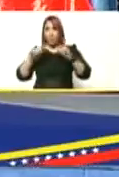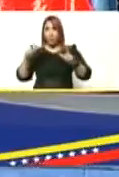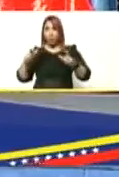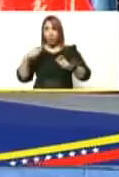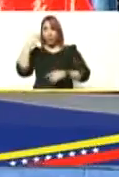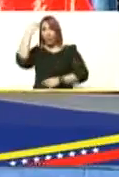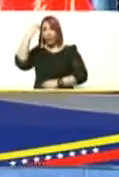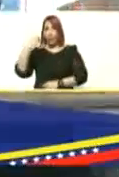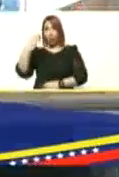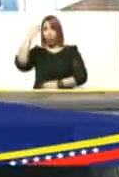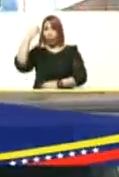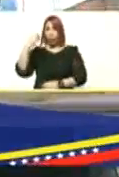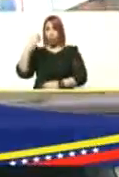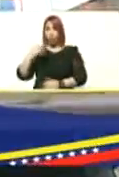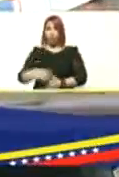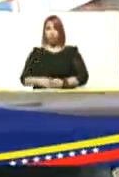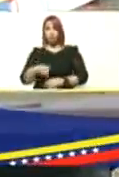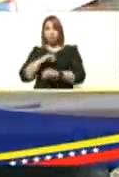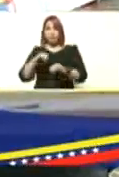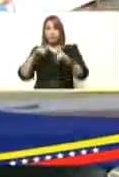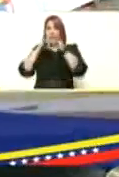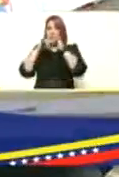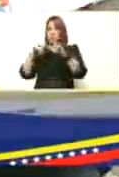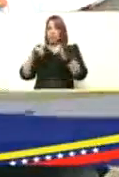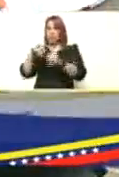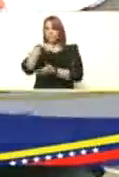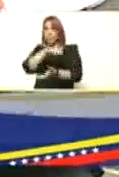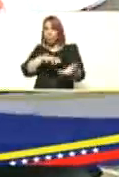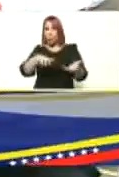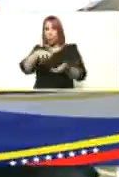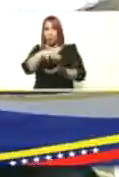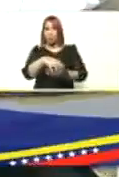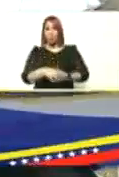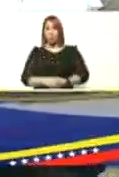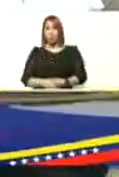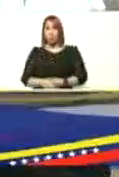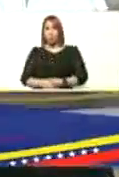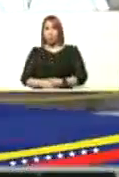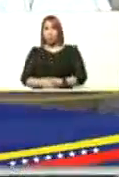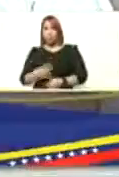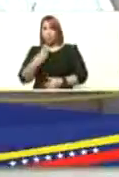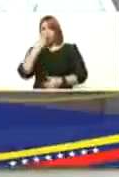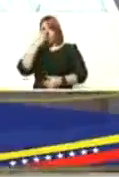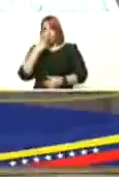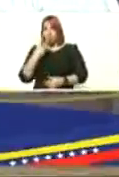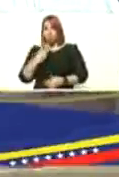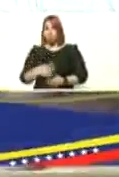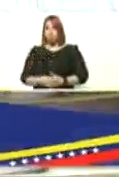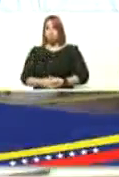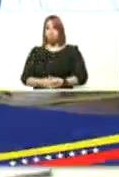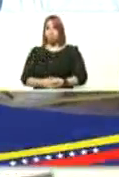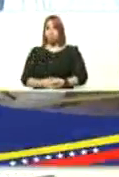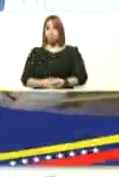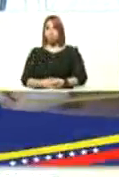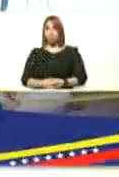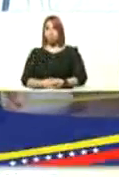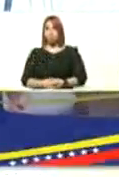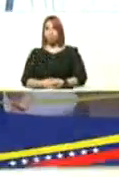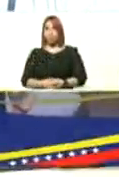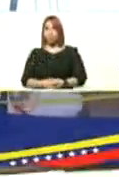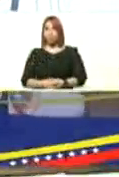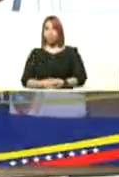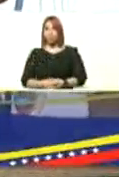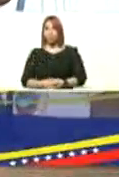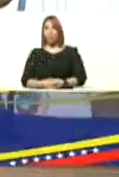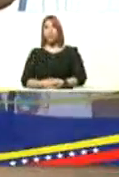Europa y ya hay reportes de afectación en las vías respiratorias superiores aunque es menos agresiva que la